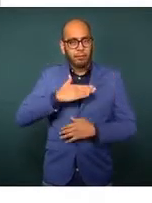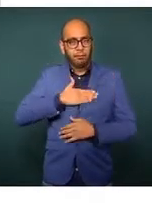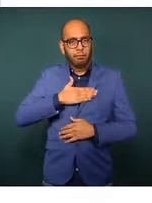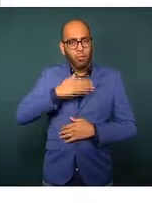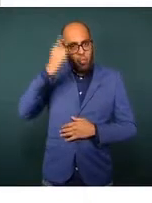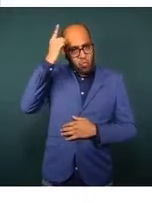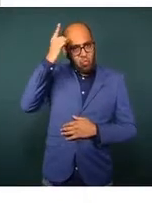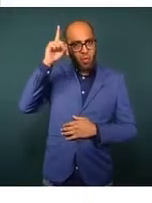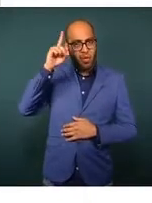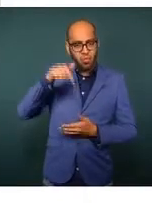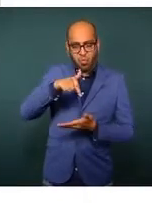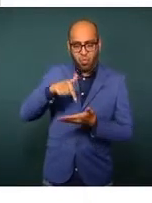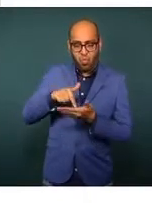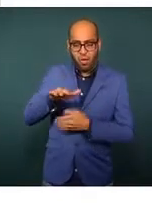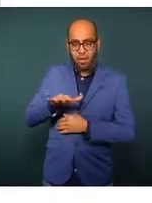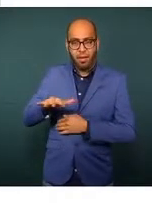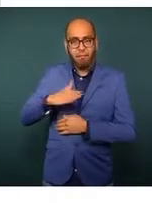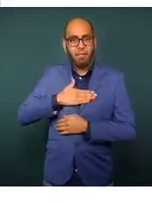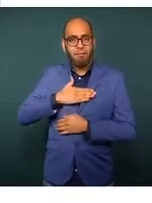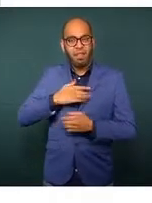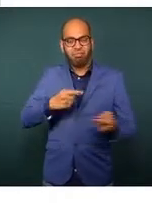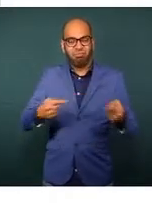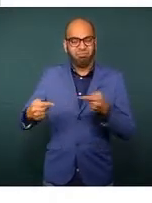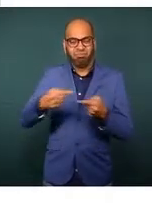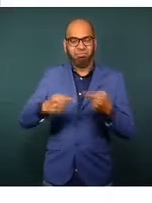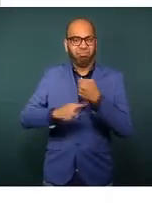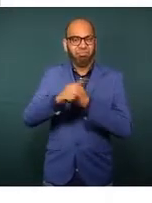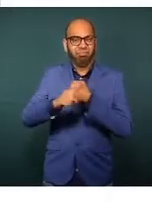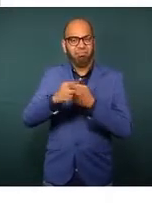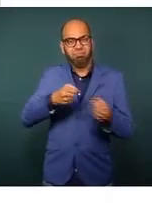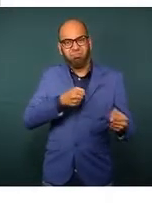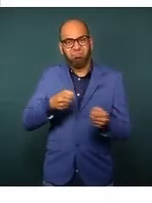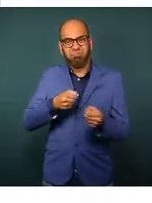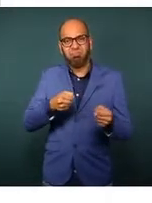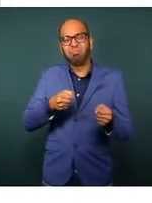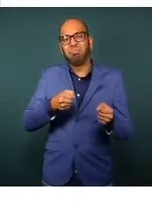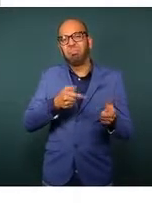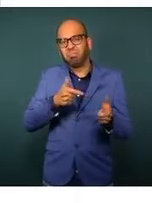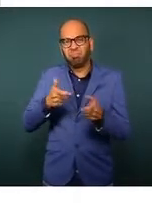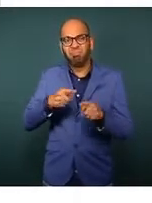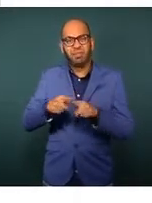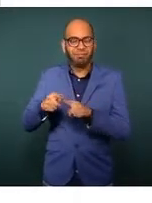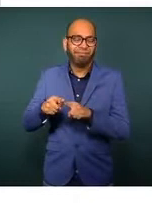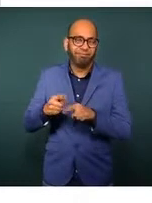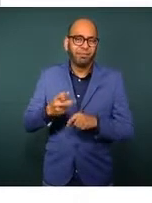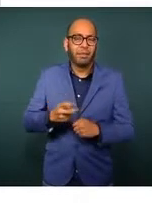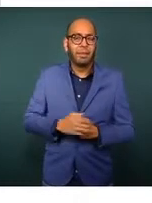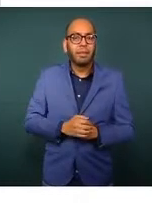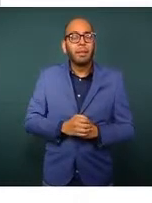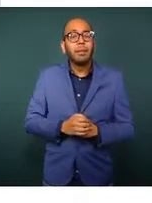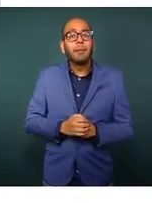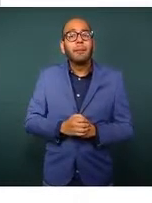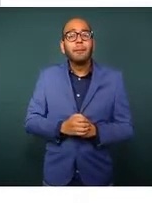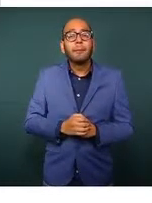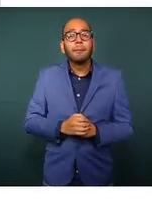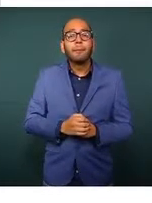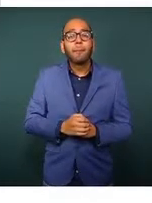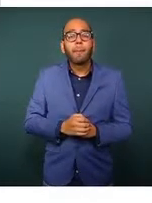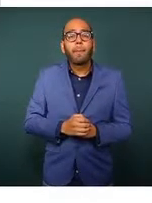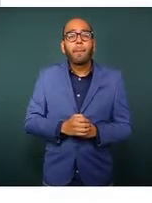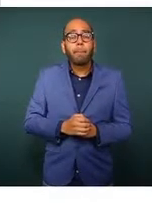el desarrollo de actividades delincuenciales vinculadas casi todos